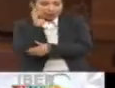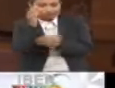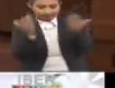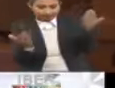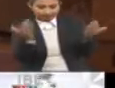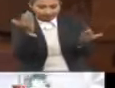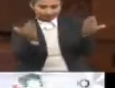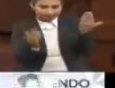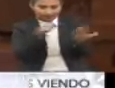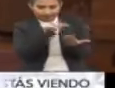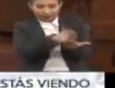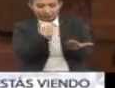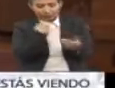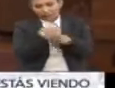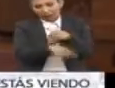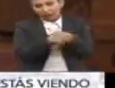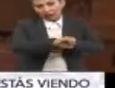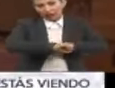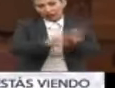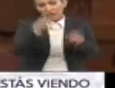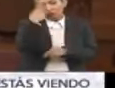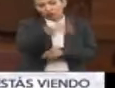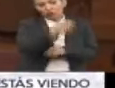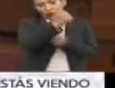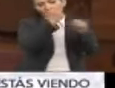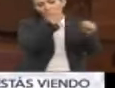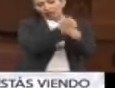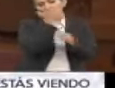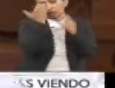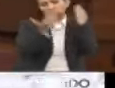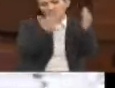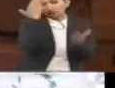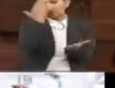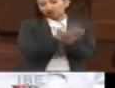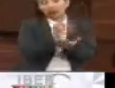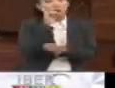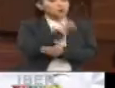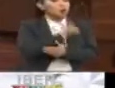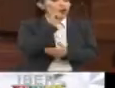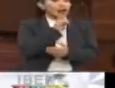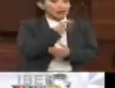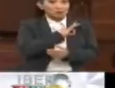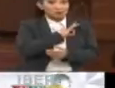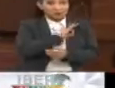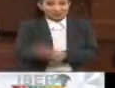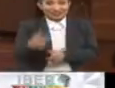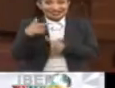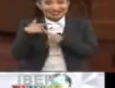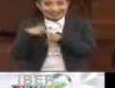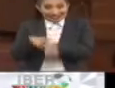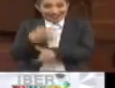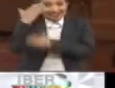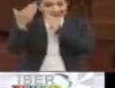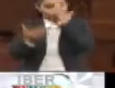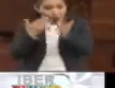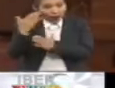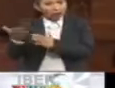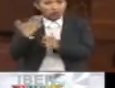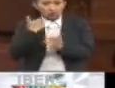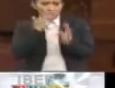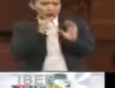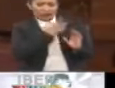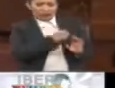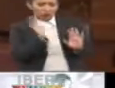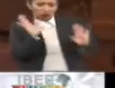que esto afecta claramente los años de estudio. O sea, las mujeres que pudieron estudiar sin tener